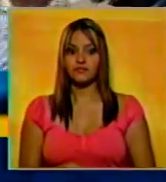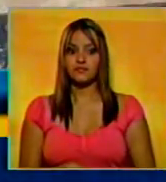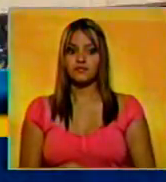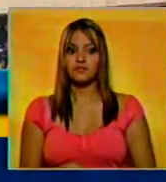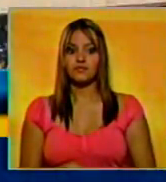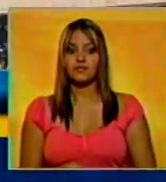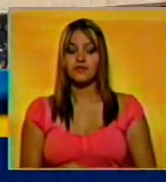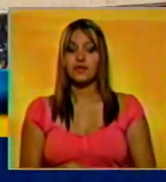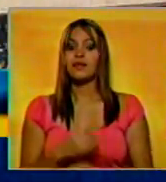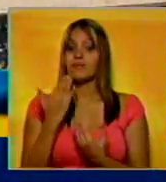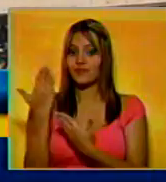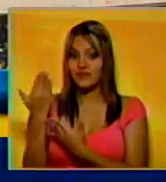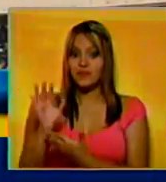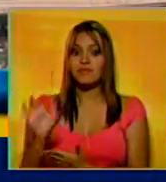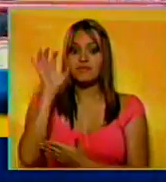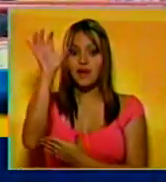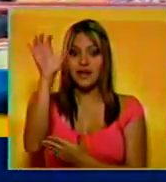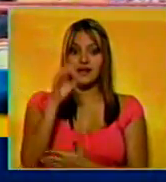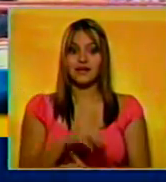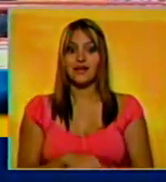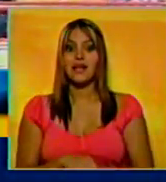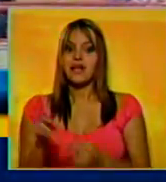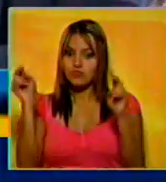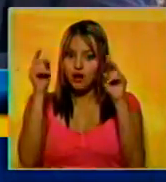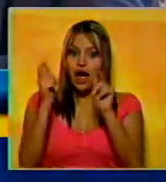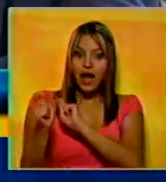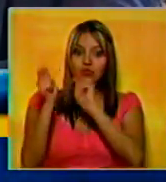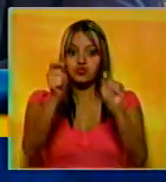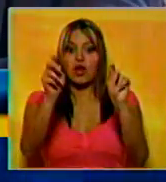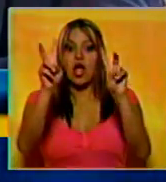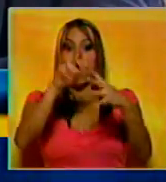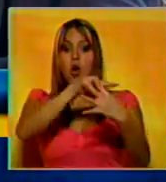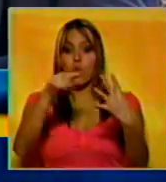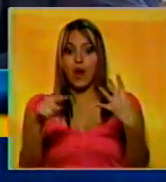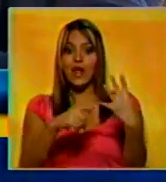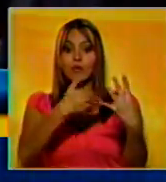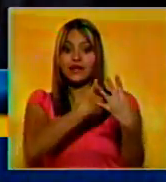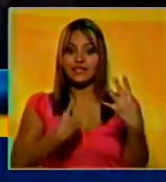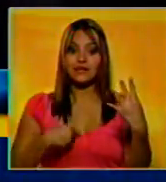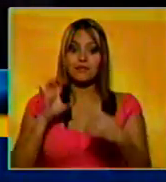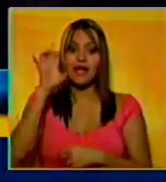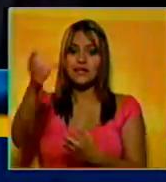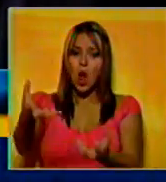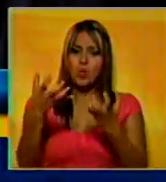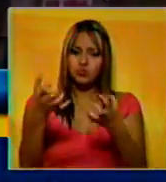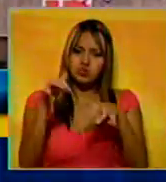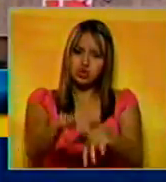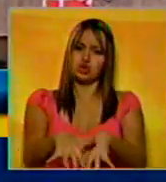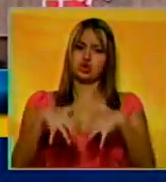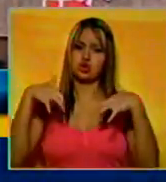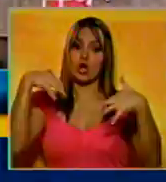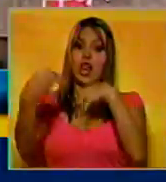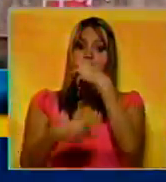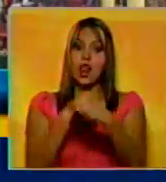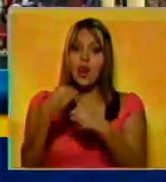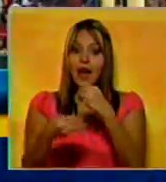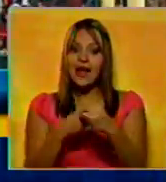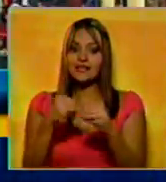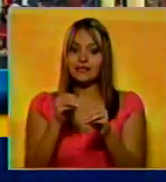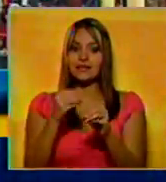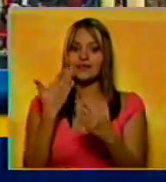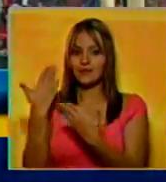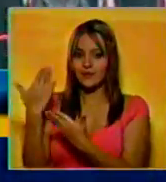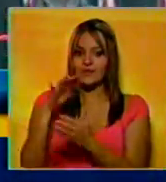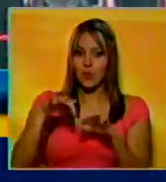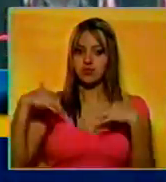En Kenia, Ujuru Kenyatta fue investido como cuarto presidente de ese país en una multitudinaria ceremonia celebrada en el estadio de